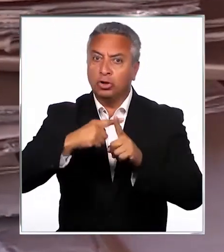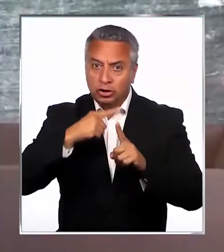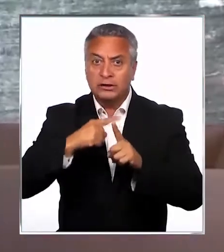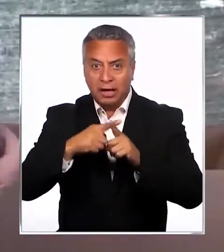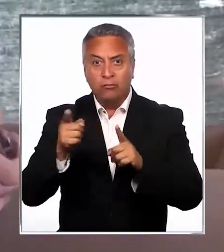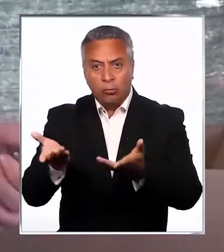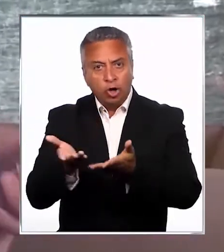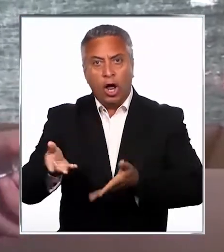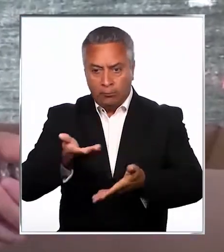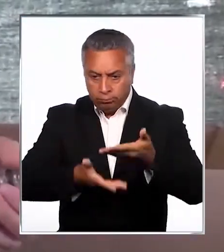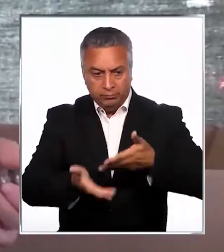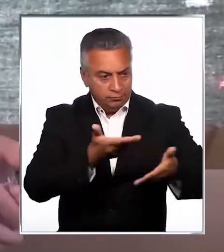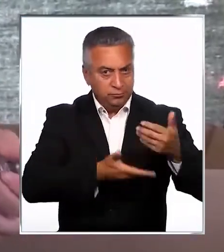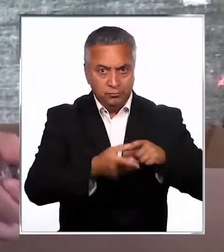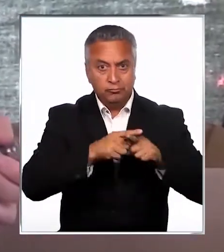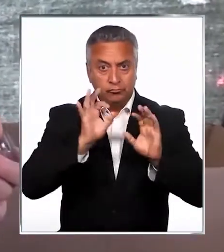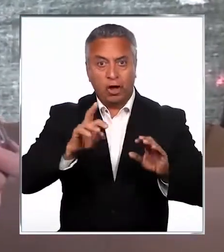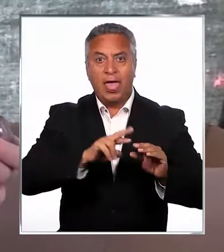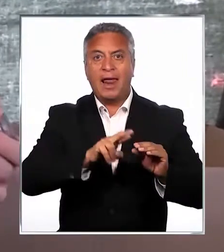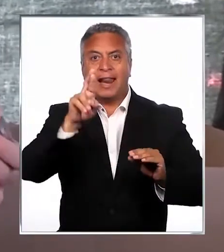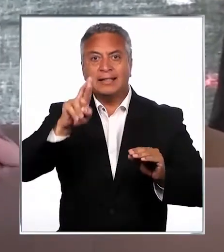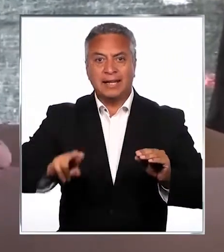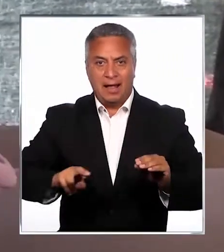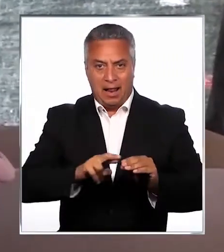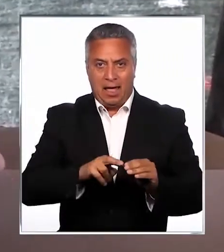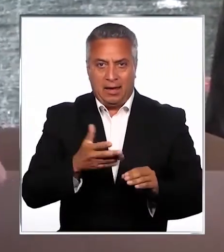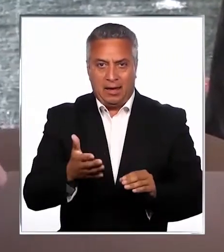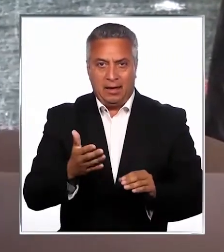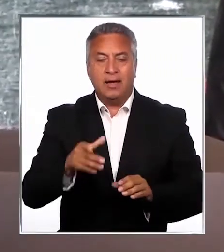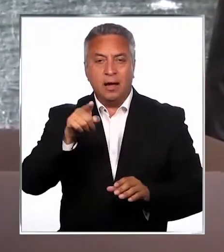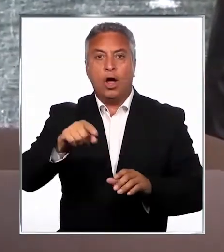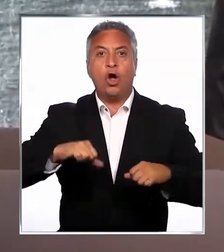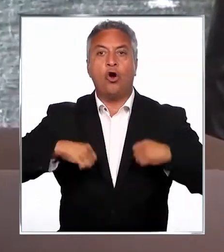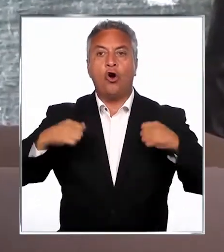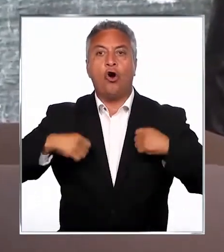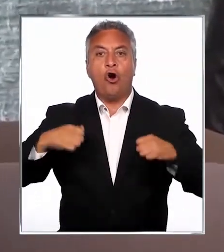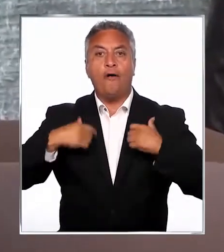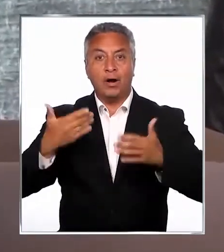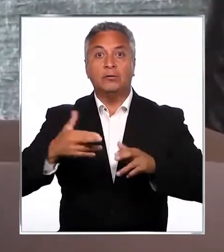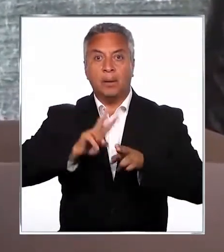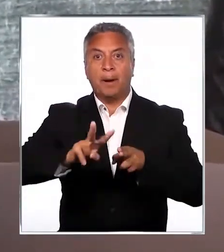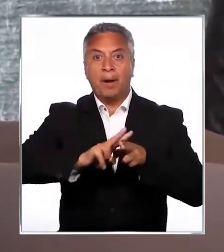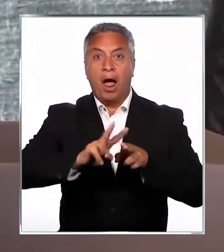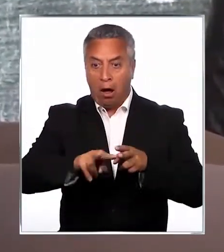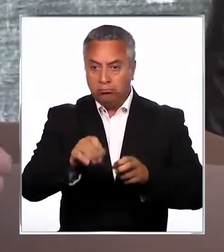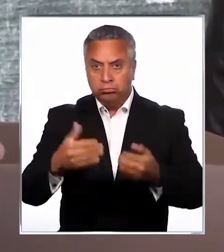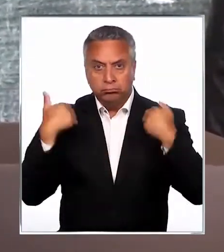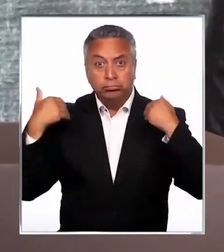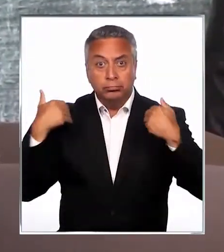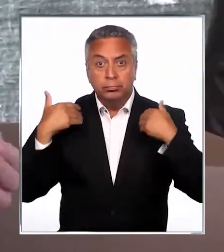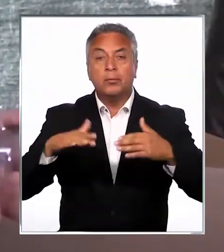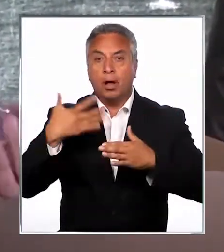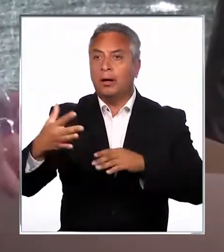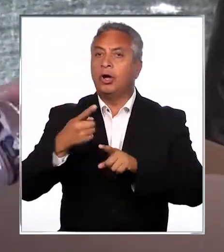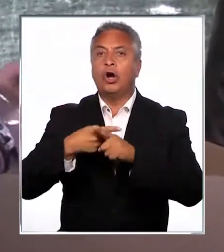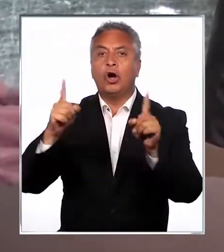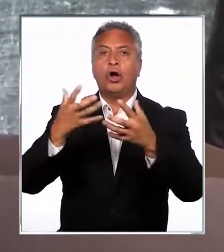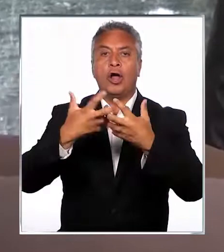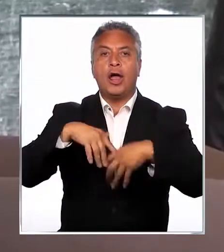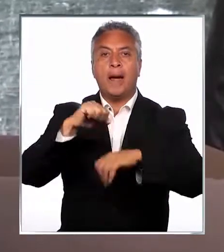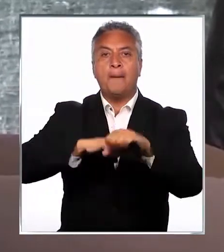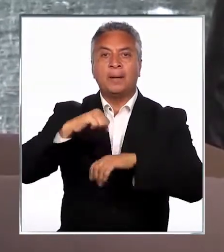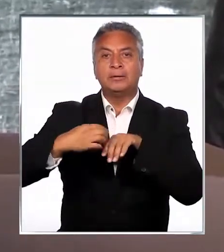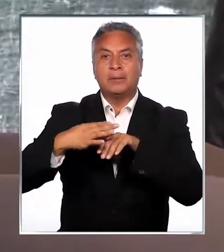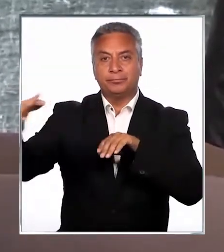por lo que se recicla sino que además por la cantidad de jóvenes que se han logrado preparar para ser contratados en otras empresas.